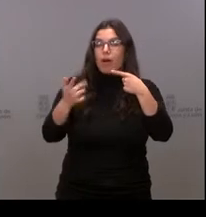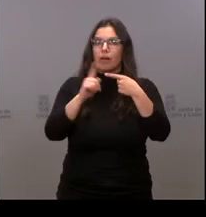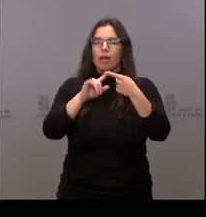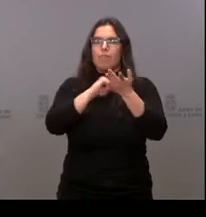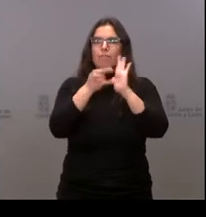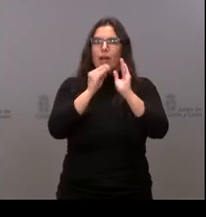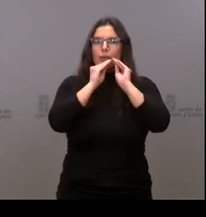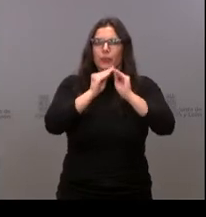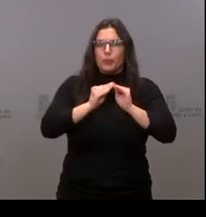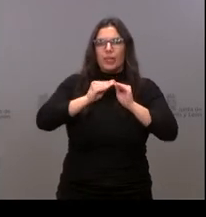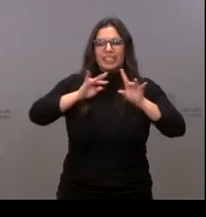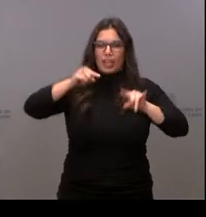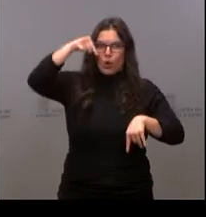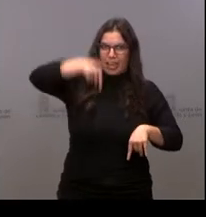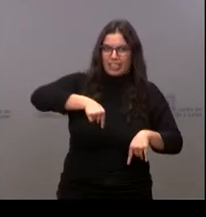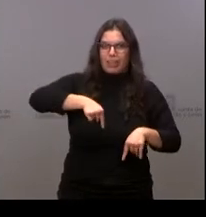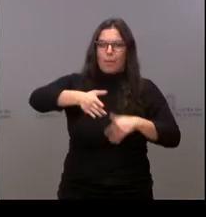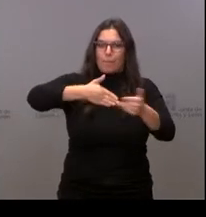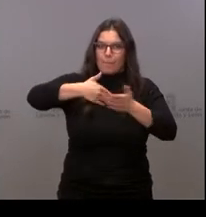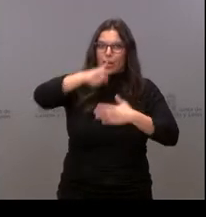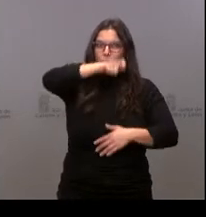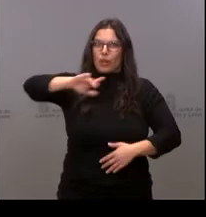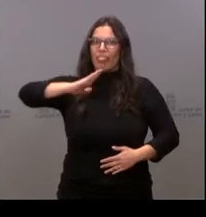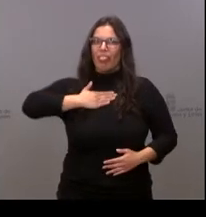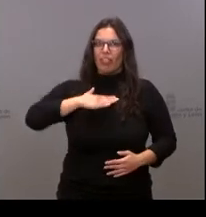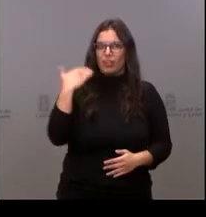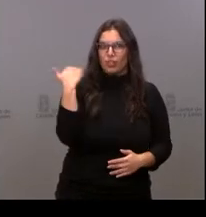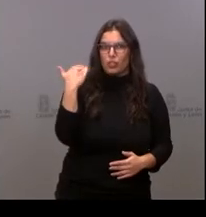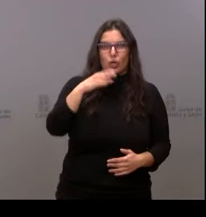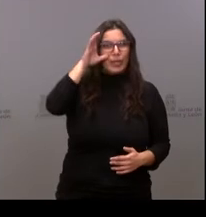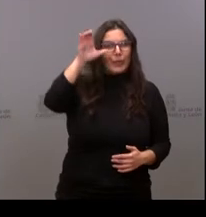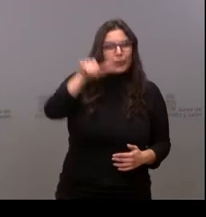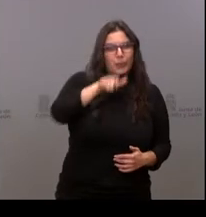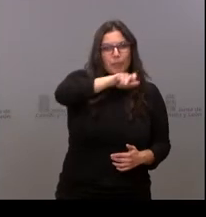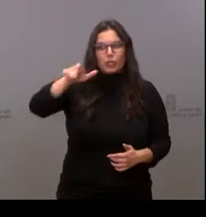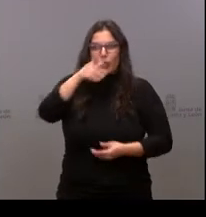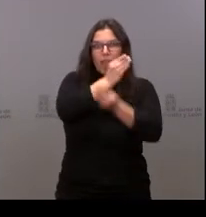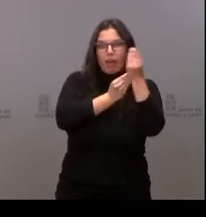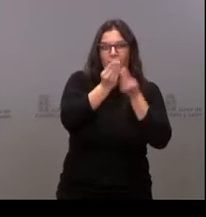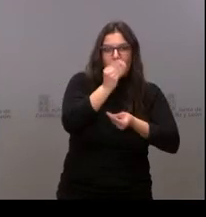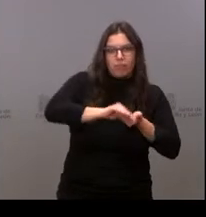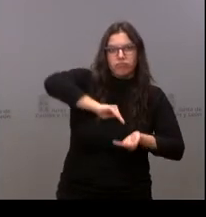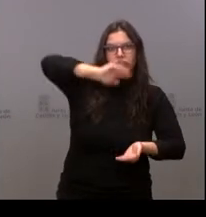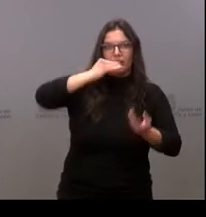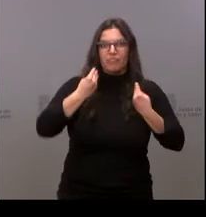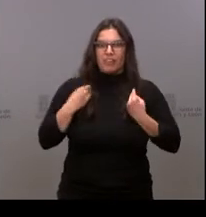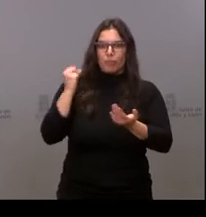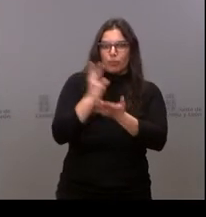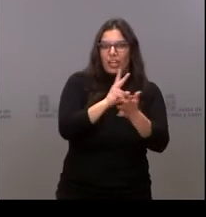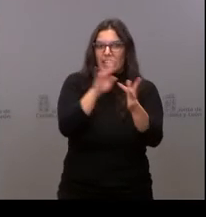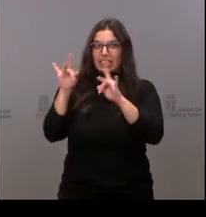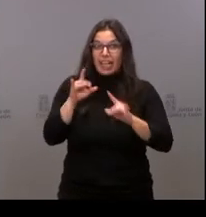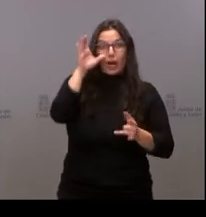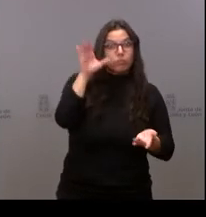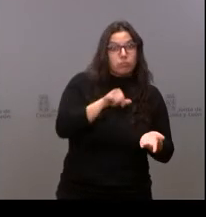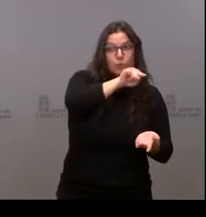elaborado en Soria, por los sorianos y escuchando a la gente que nace, que vive y que quiere apostar por esta tierra. Eso es muy